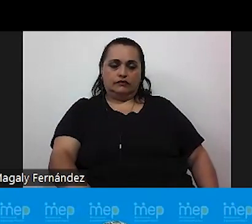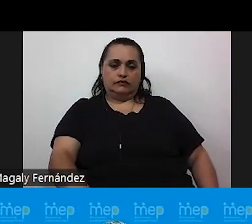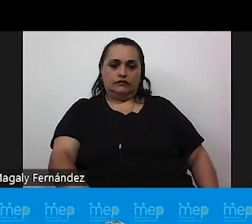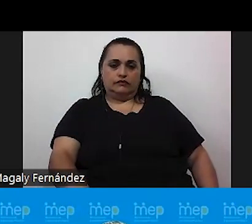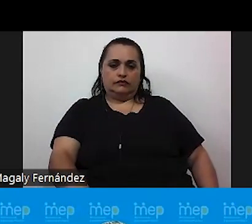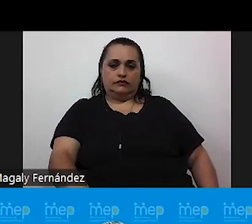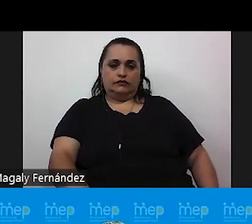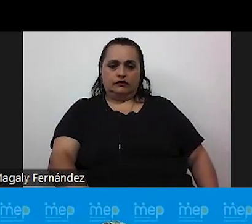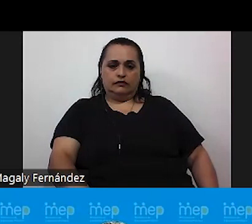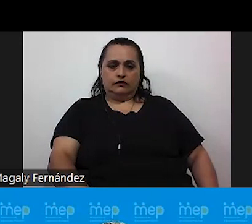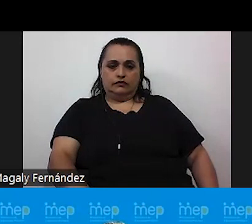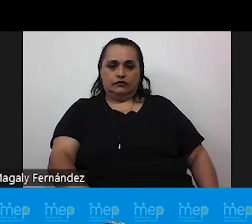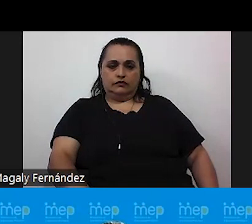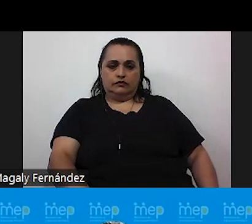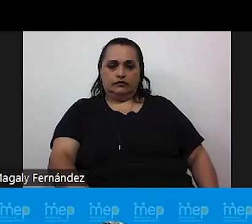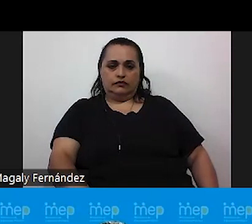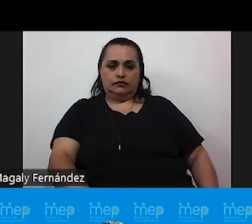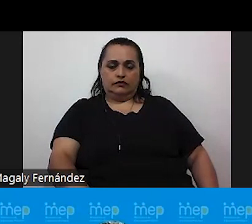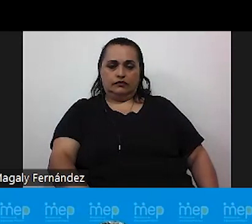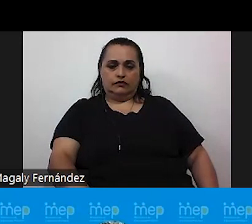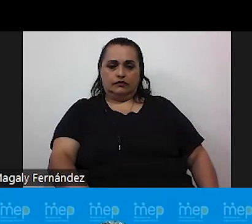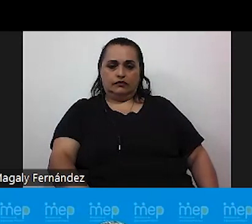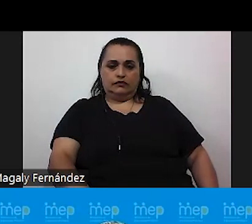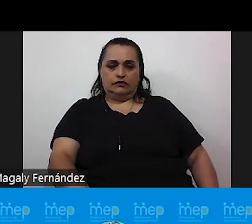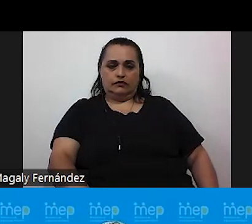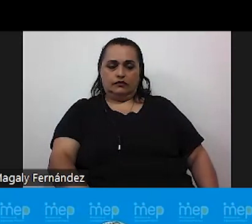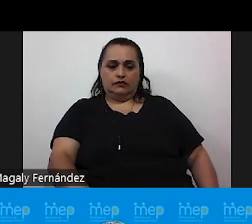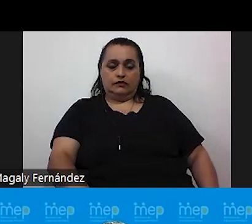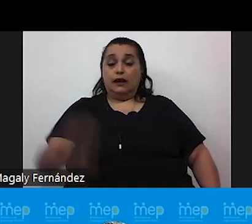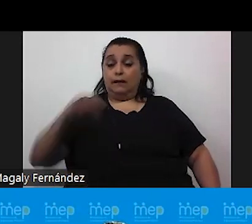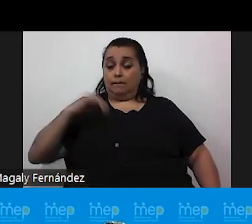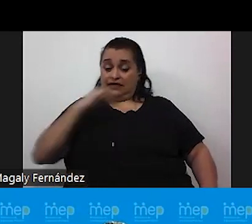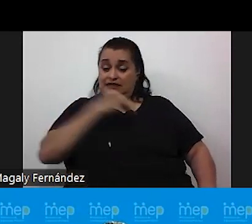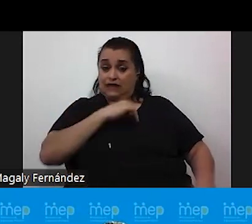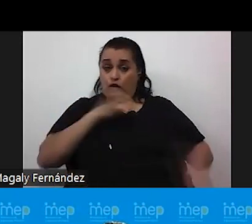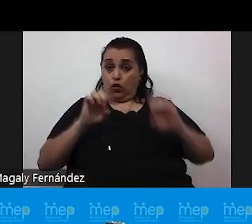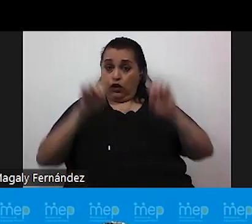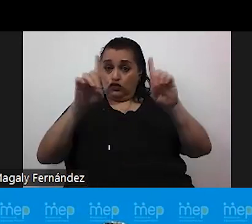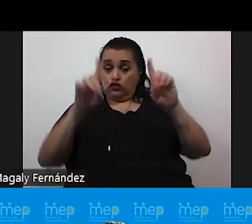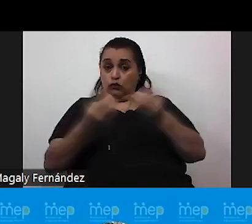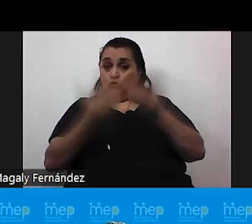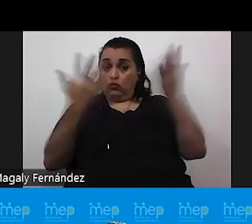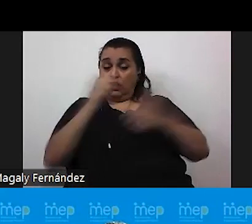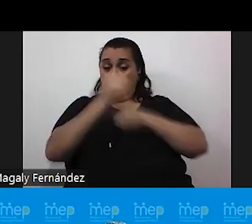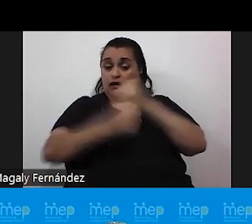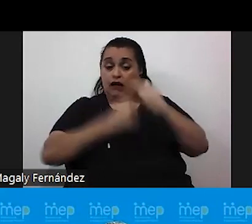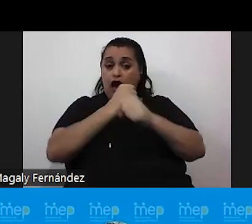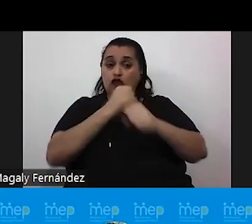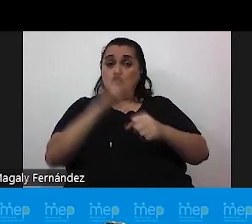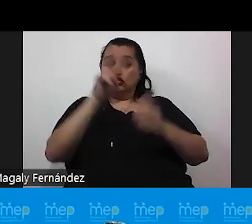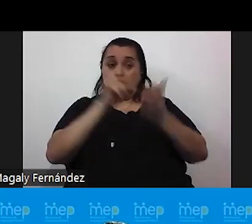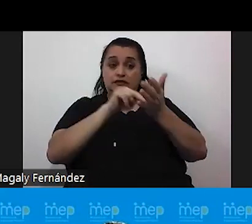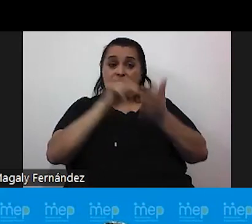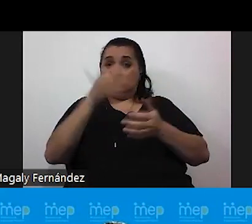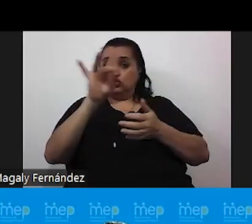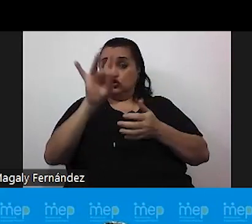siguiente bueno el Ministerio de Educación Pública como les dije en el año 2018 publica este protocolo